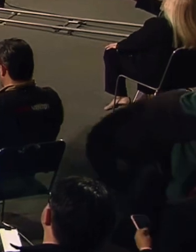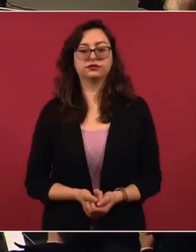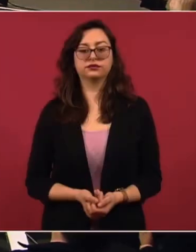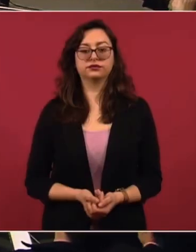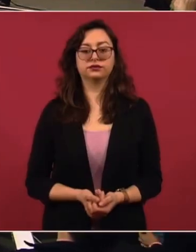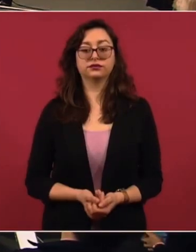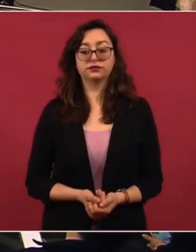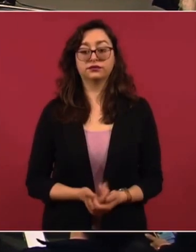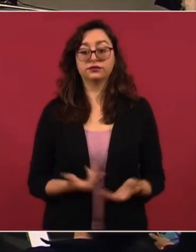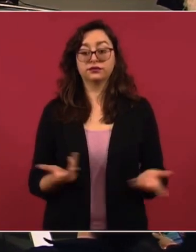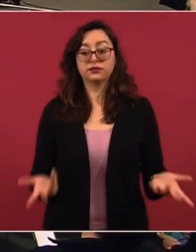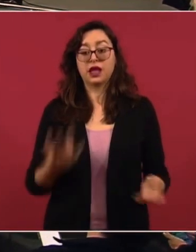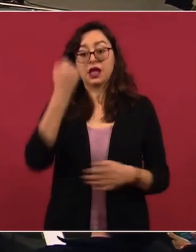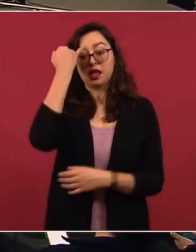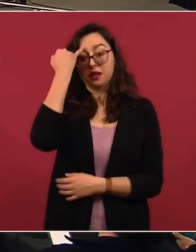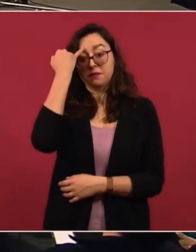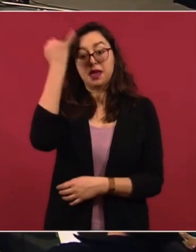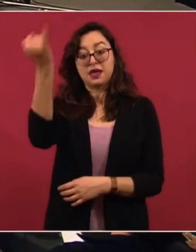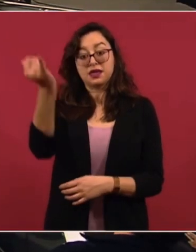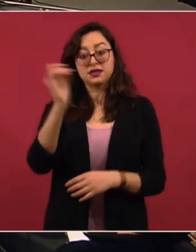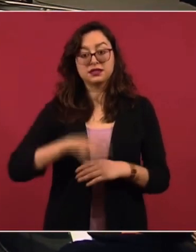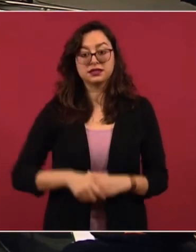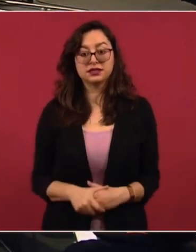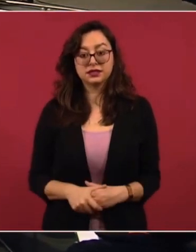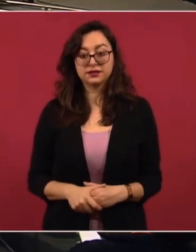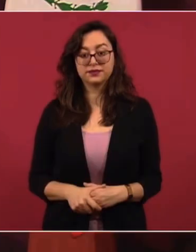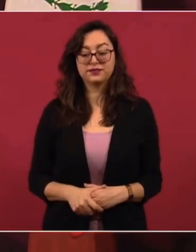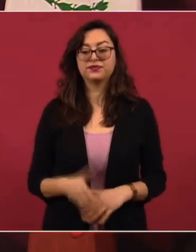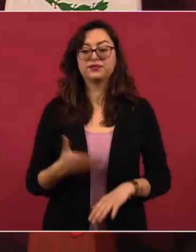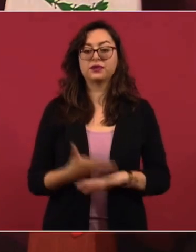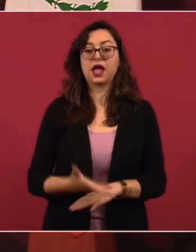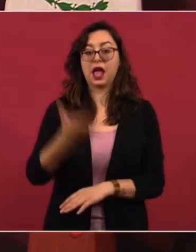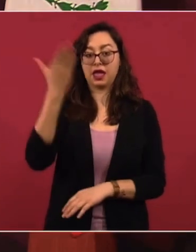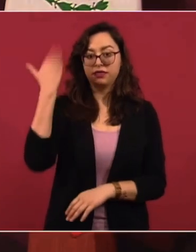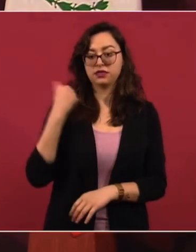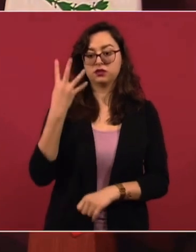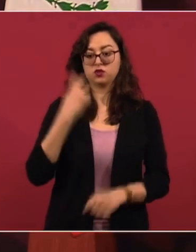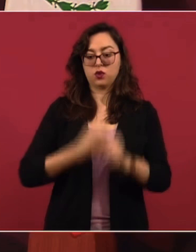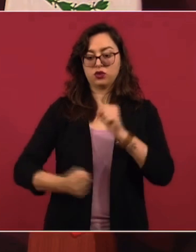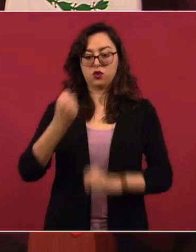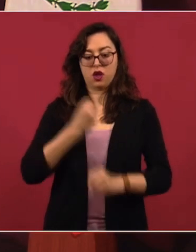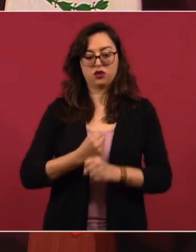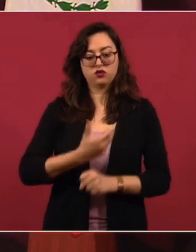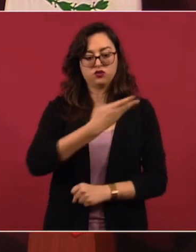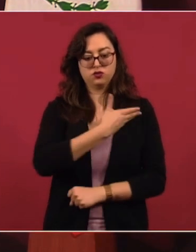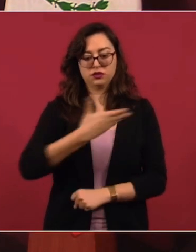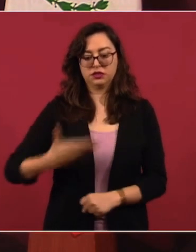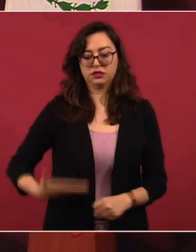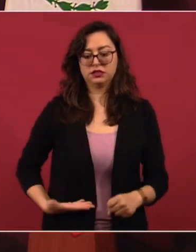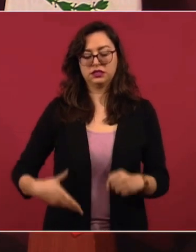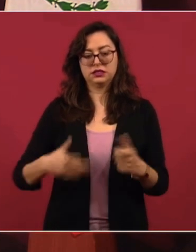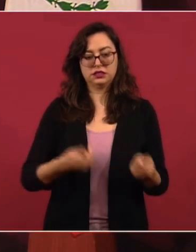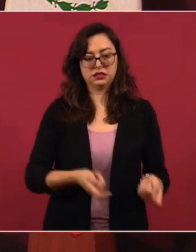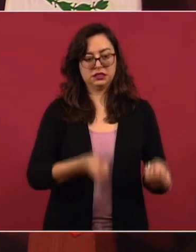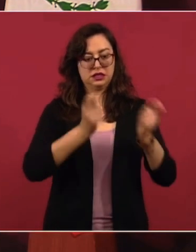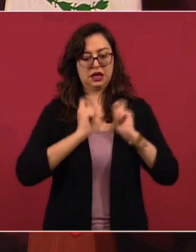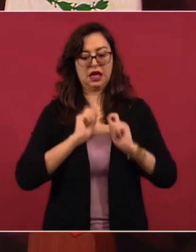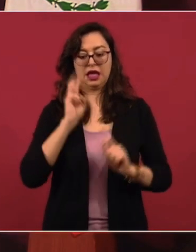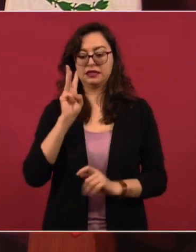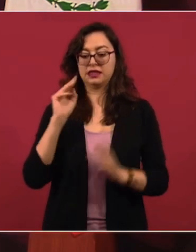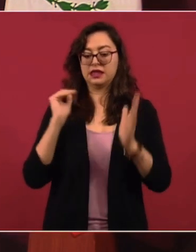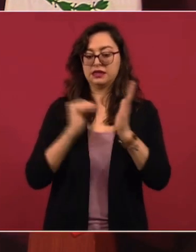República manejaba un presupuesto de tres mil 600 millones, el año pasado